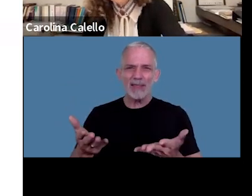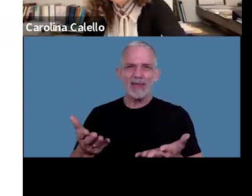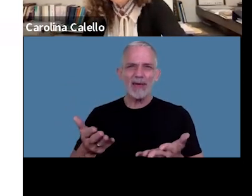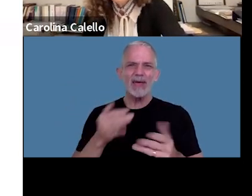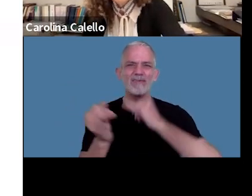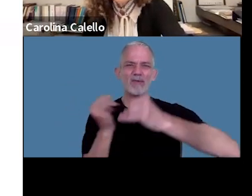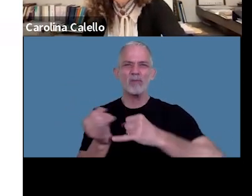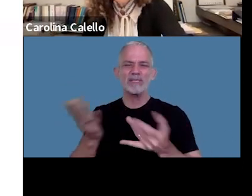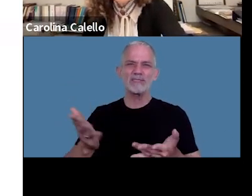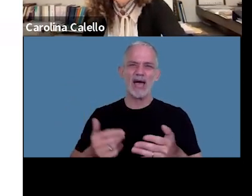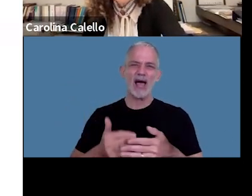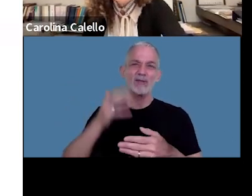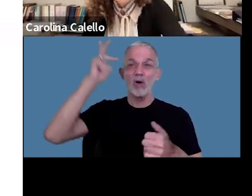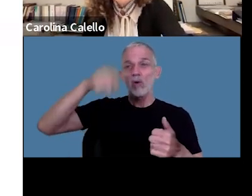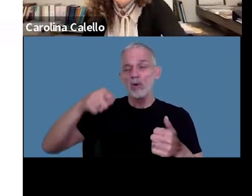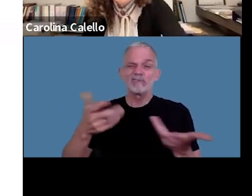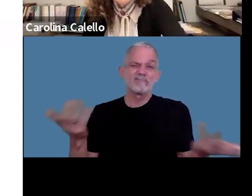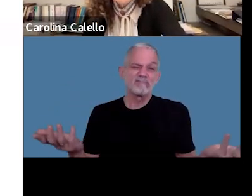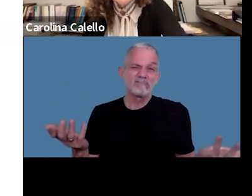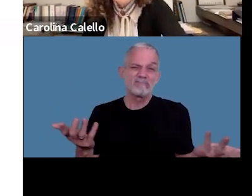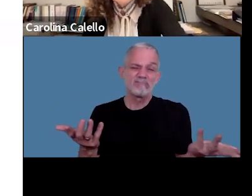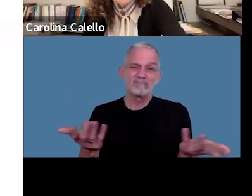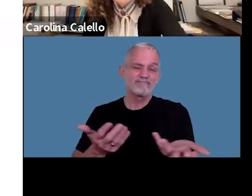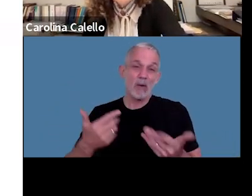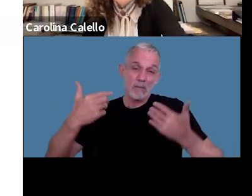un dispendio jurisdiccional que me parece que